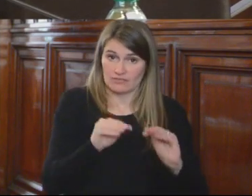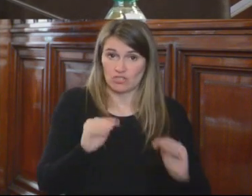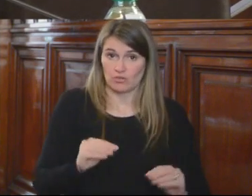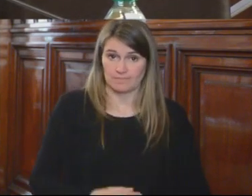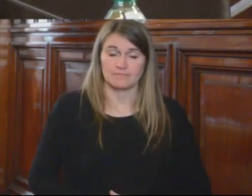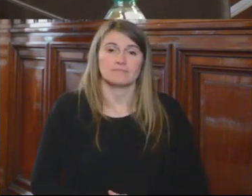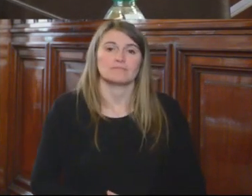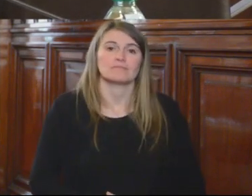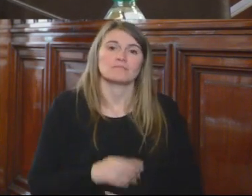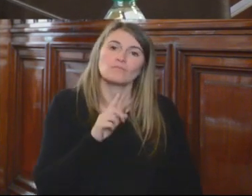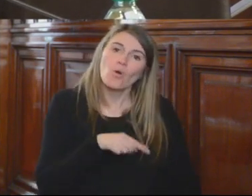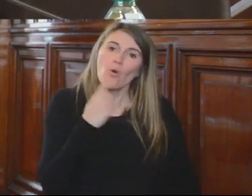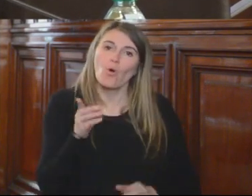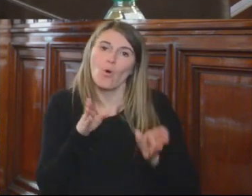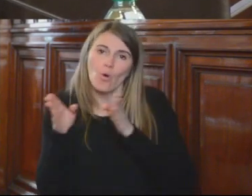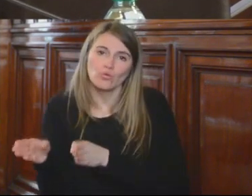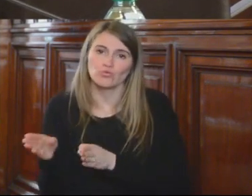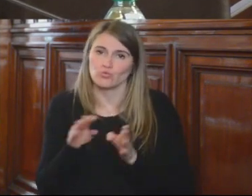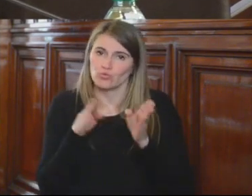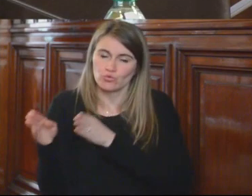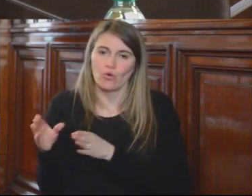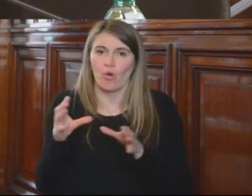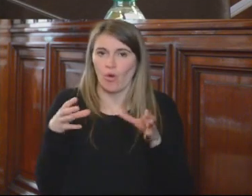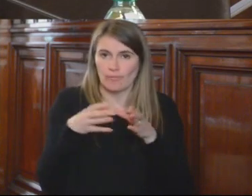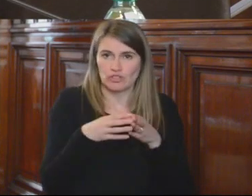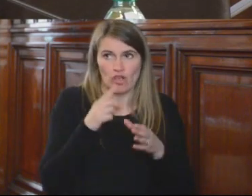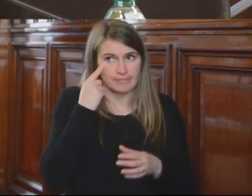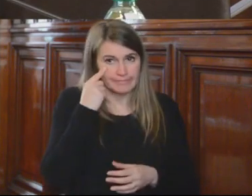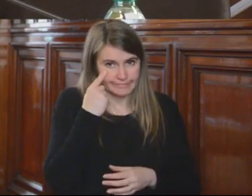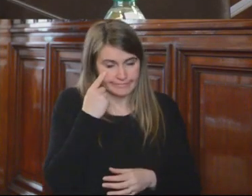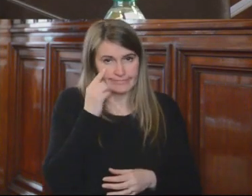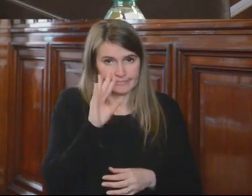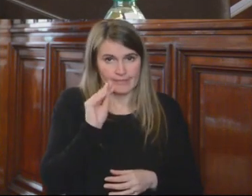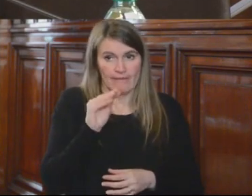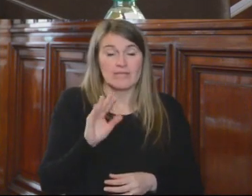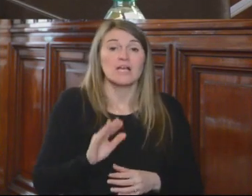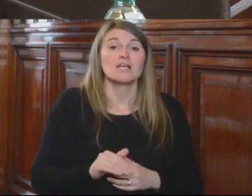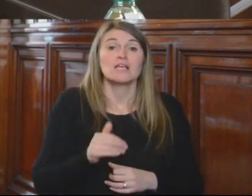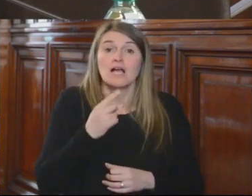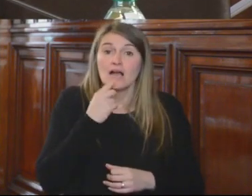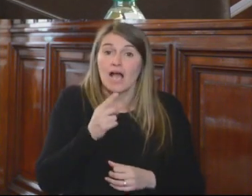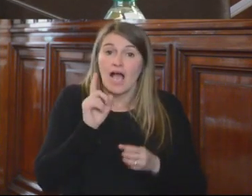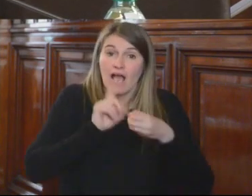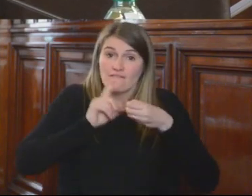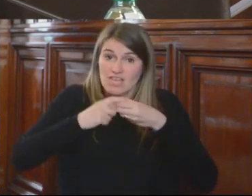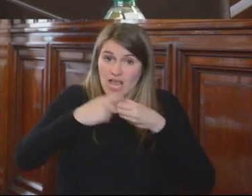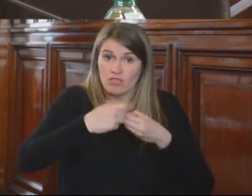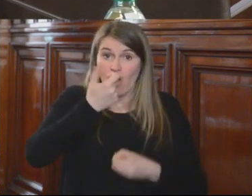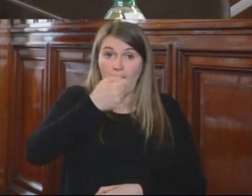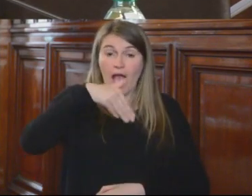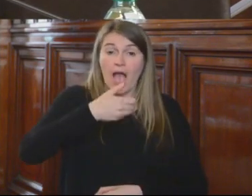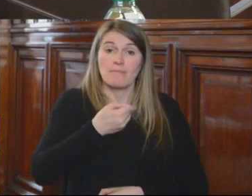Otro aspecto importante que la Comisión debe tomar en cuenta y considerarlo, es que los afiliados de Amabol, están